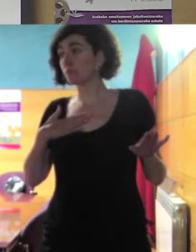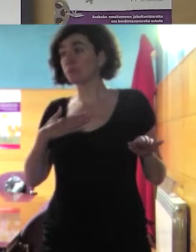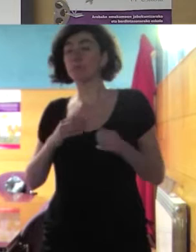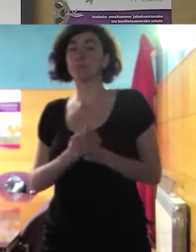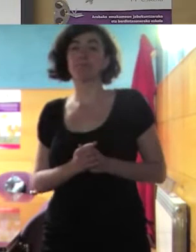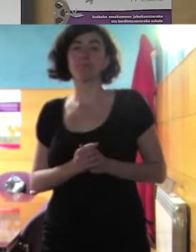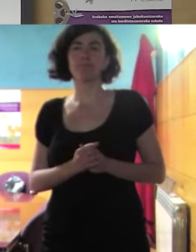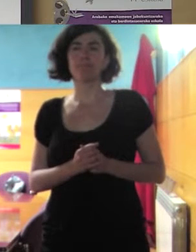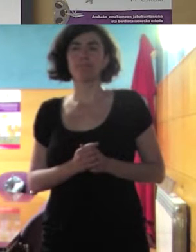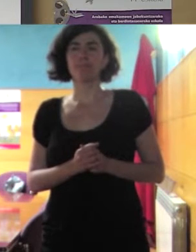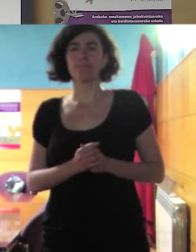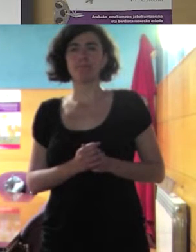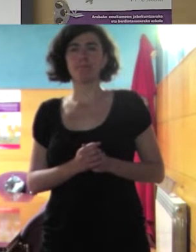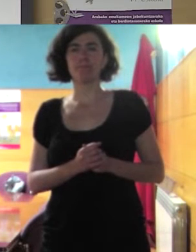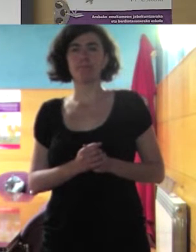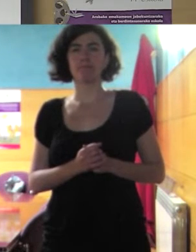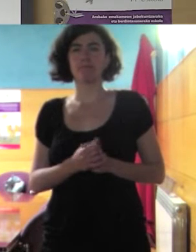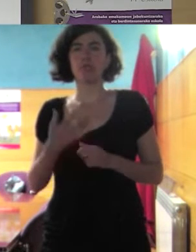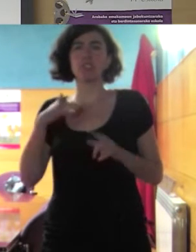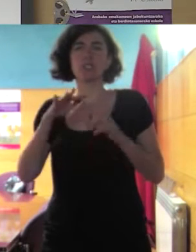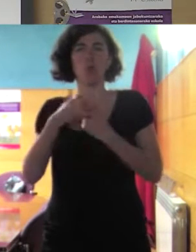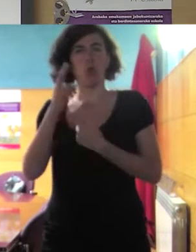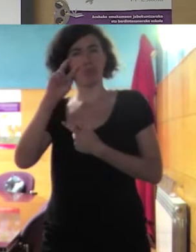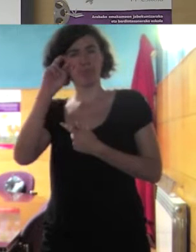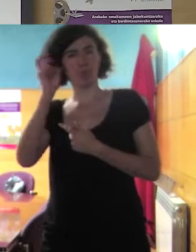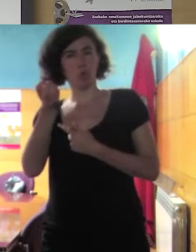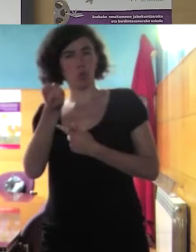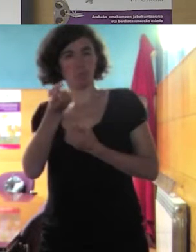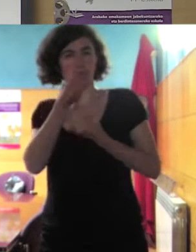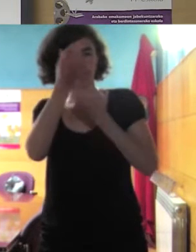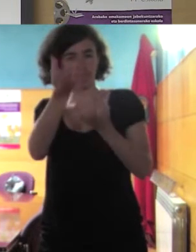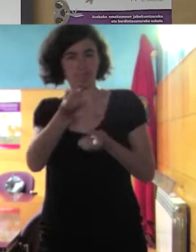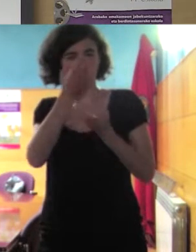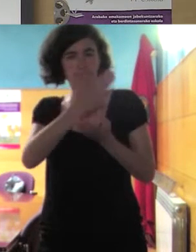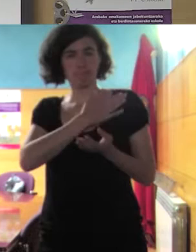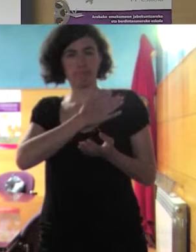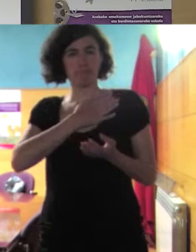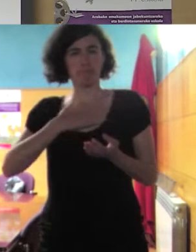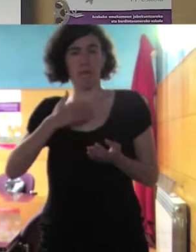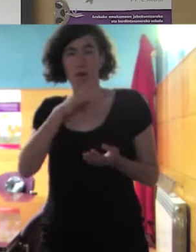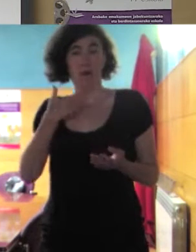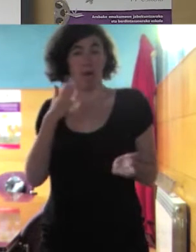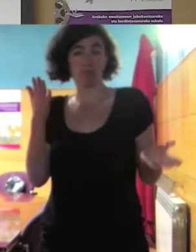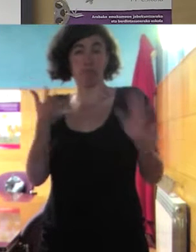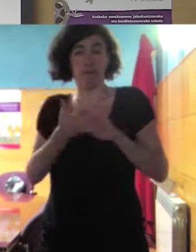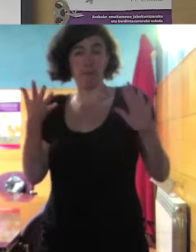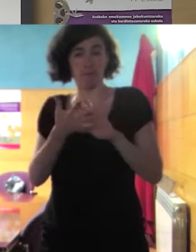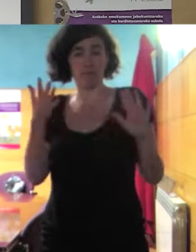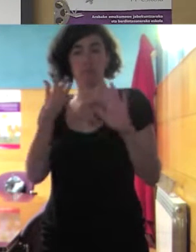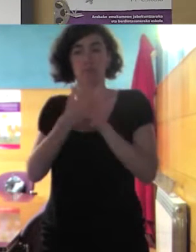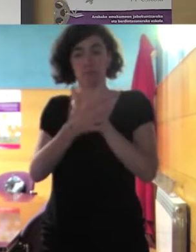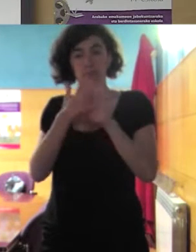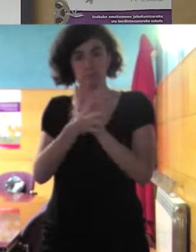y es pues traía otro caso que os digo rápidamente cuál es para porque esto nos